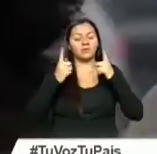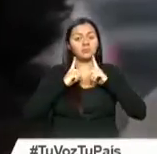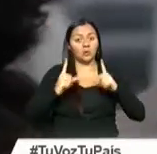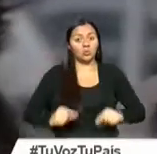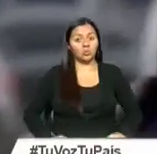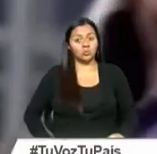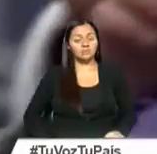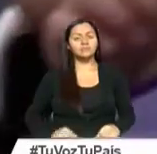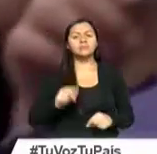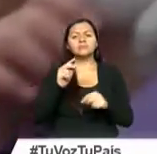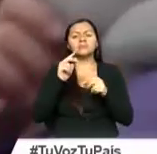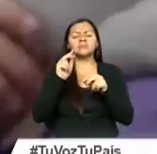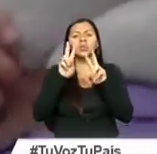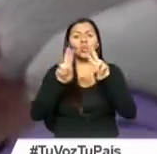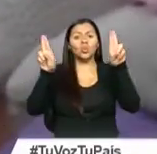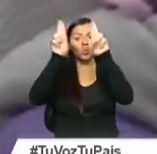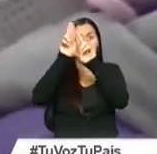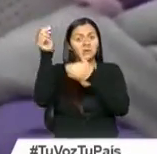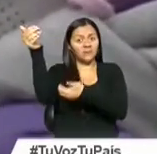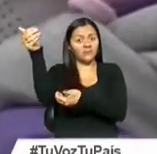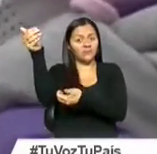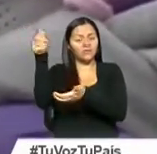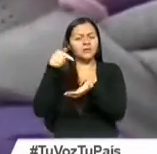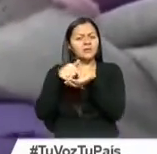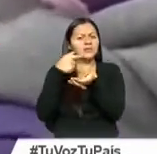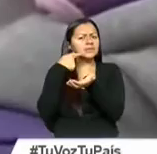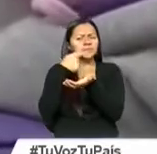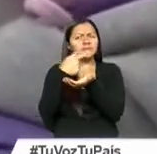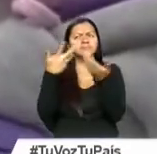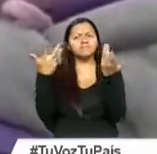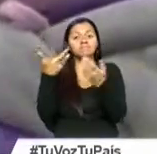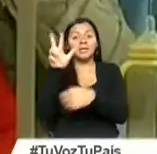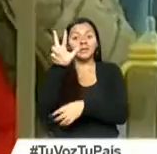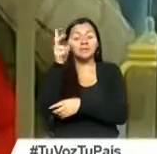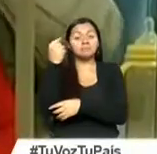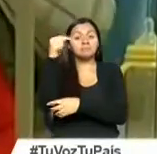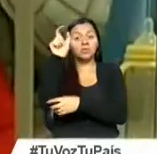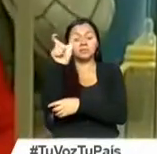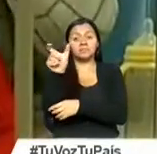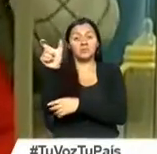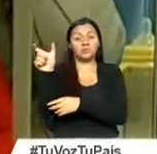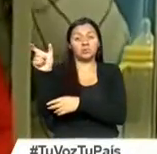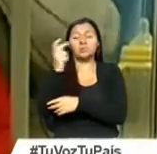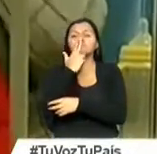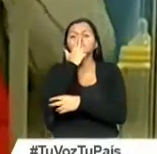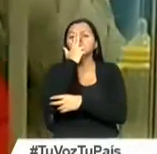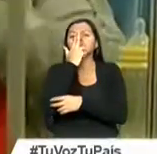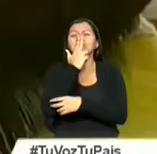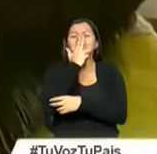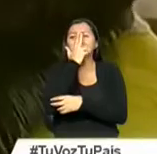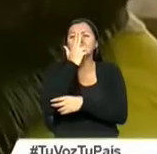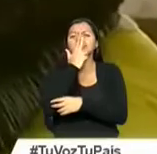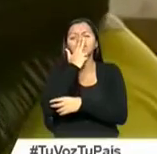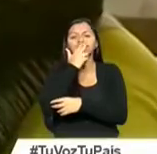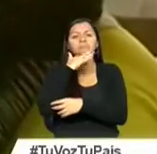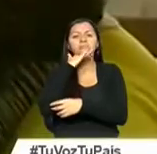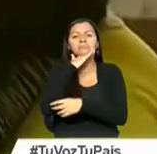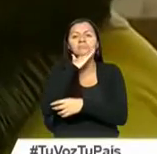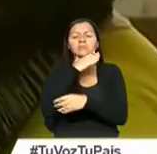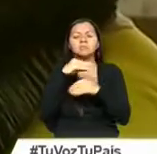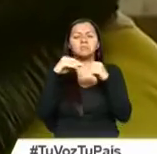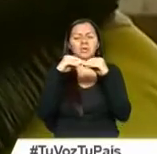que precisa que cerca de 300 millones viven en zonas con aire con niveles de toxicidad seis veces